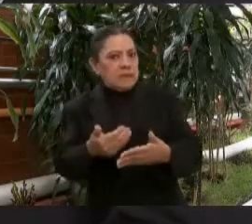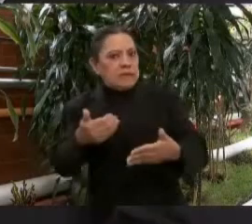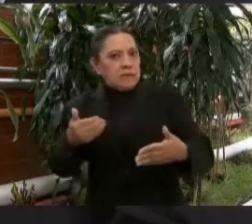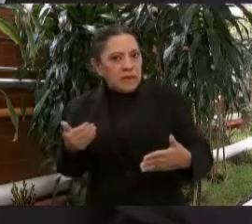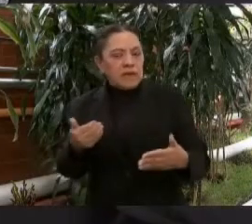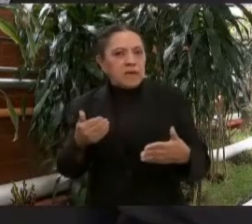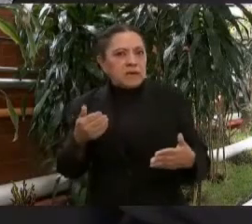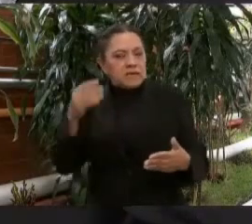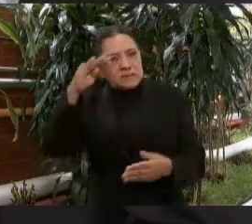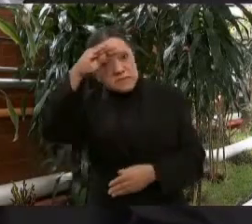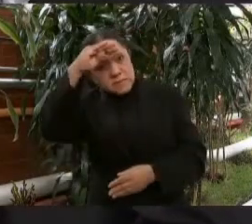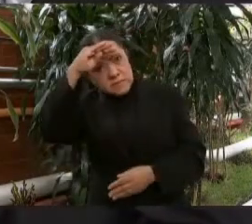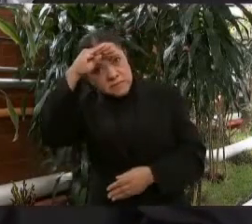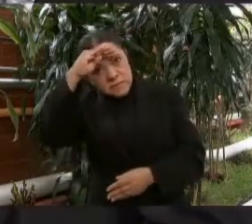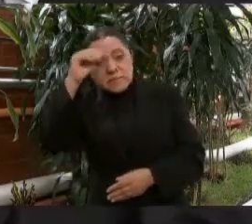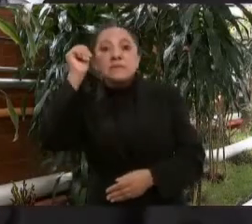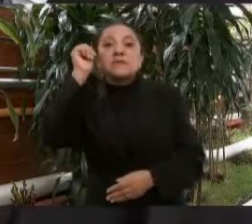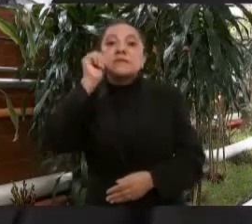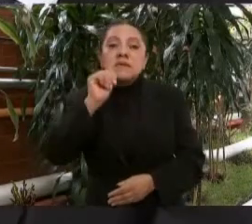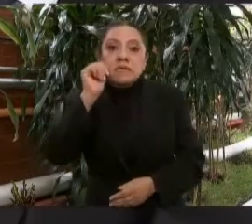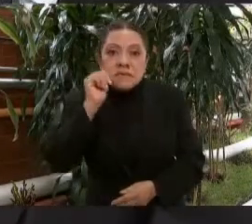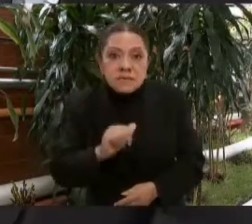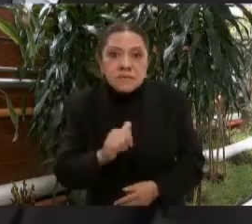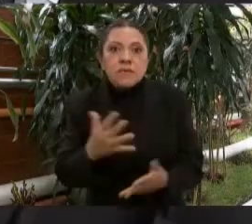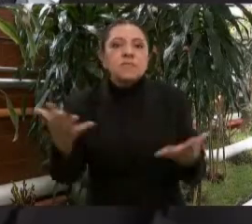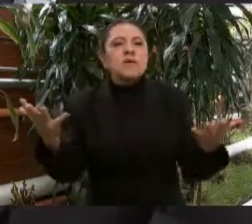siempre actuamos de manera precavida,